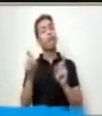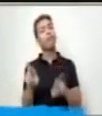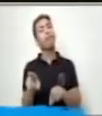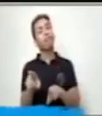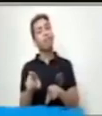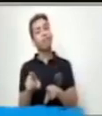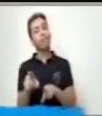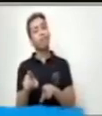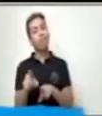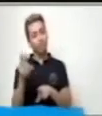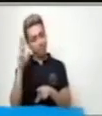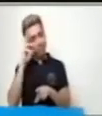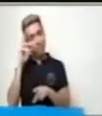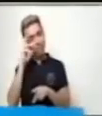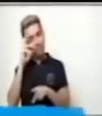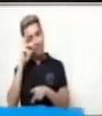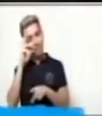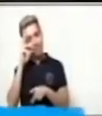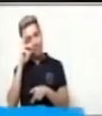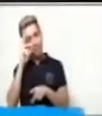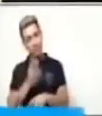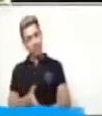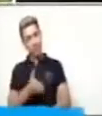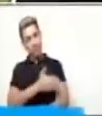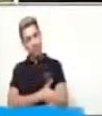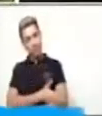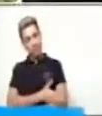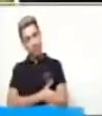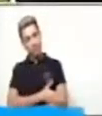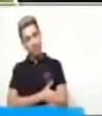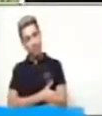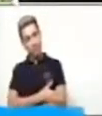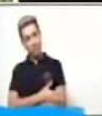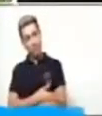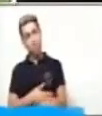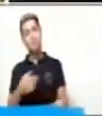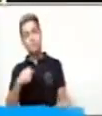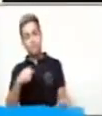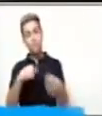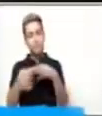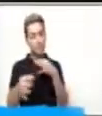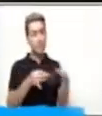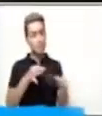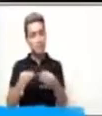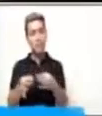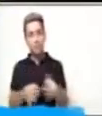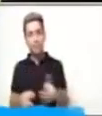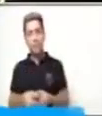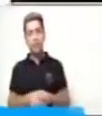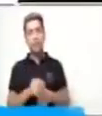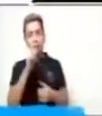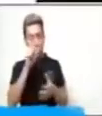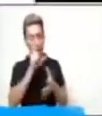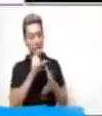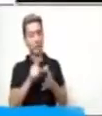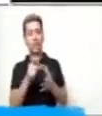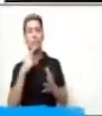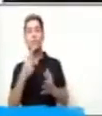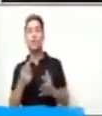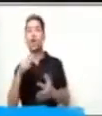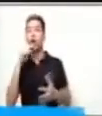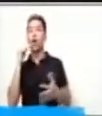¿Recuerdas? Anteriormente mencionamos una característica que es un color.